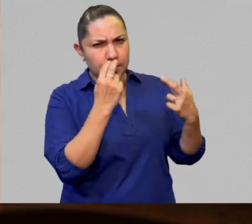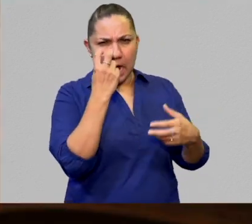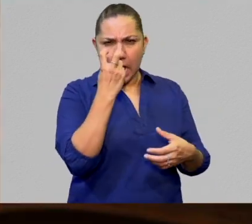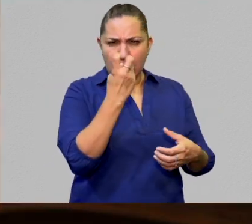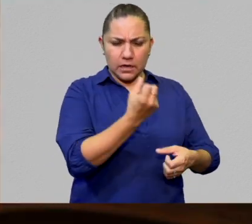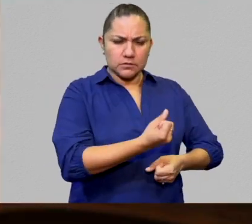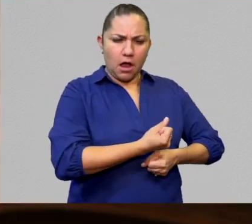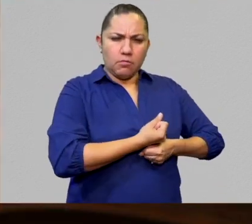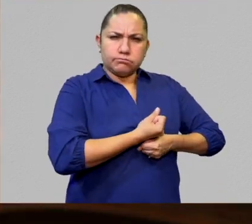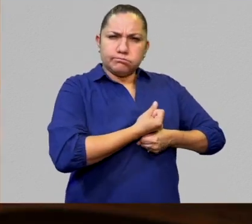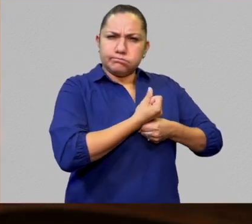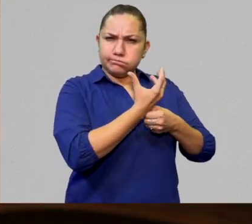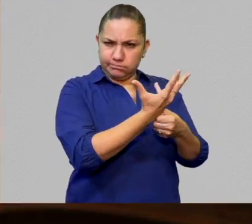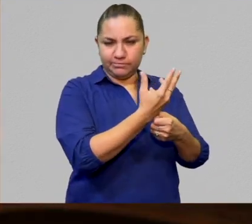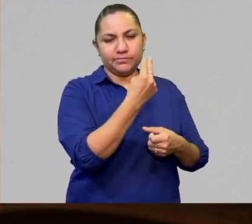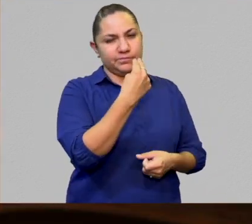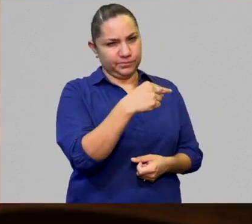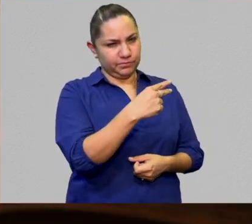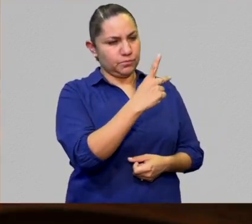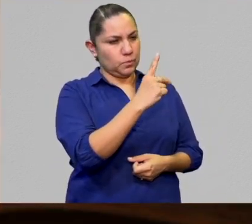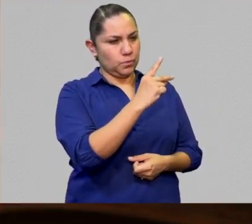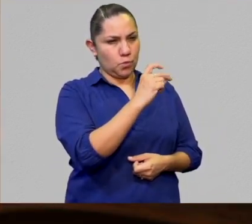es llamada poesía.